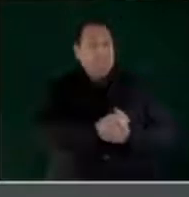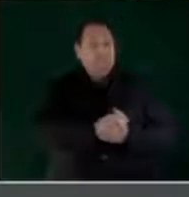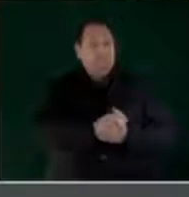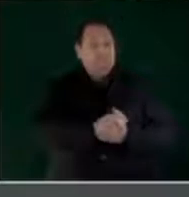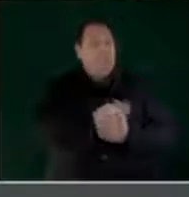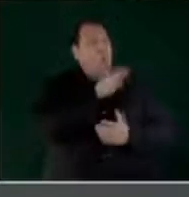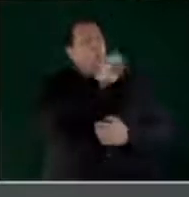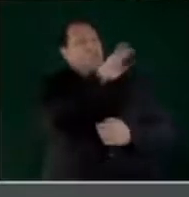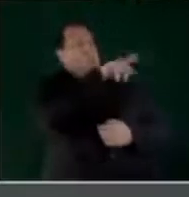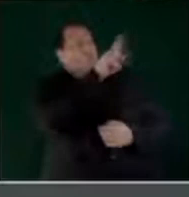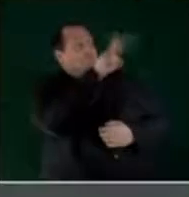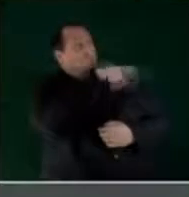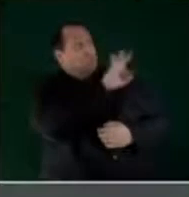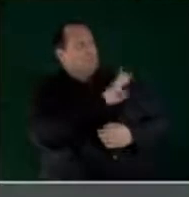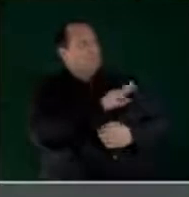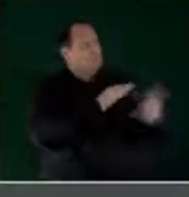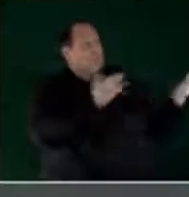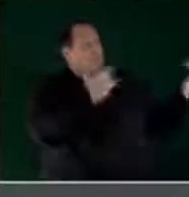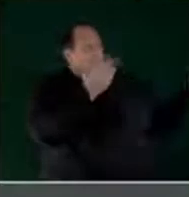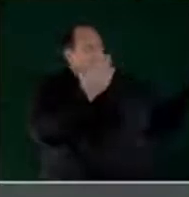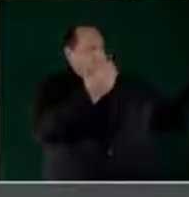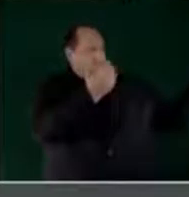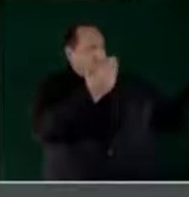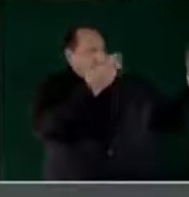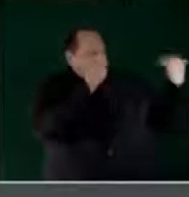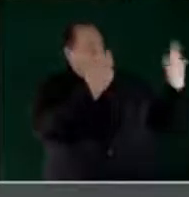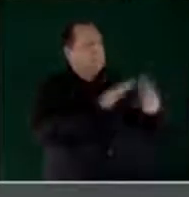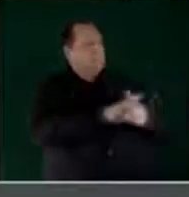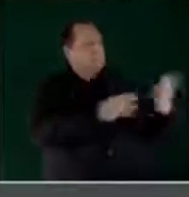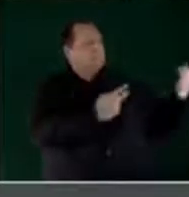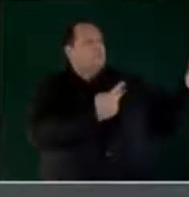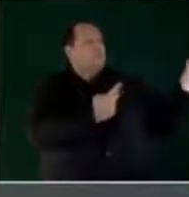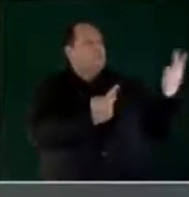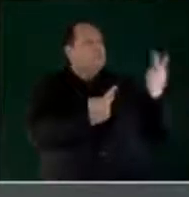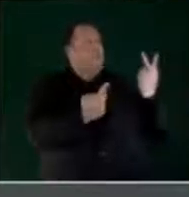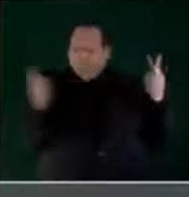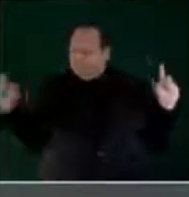¿Va a cerrar? A ver, véngase para acá.